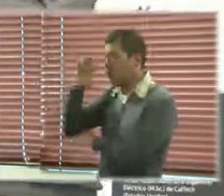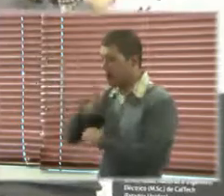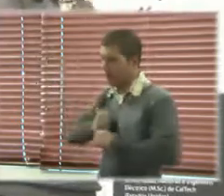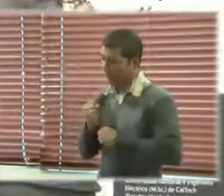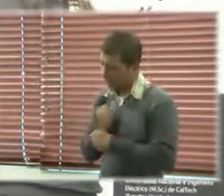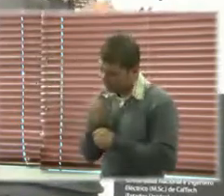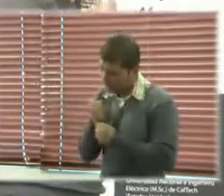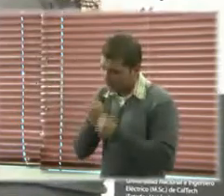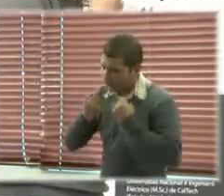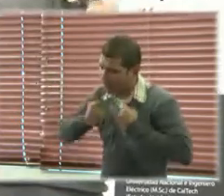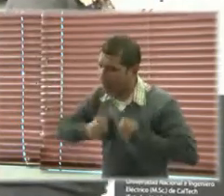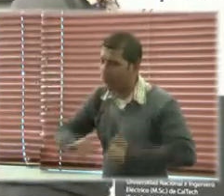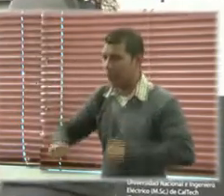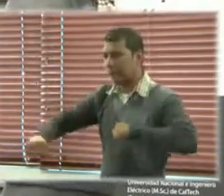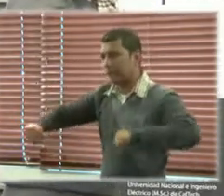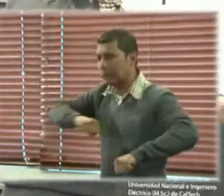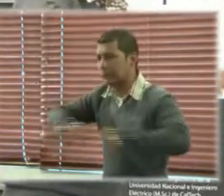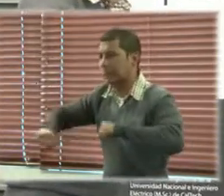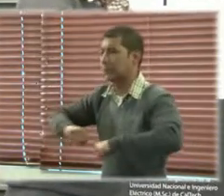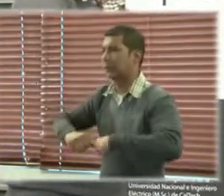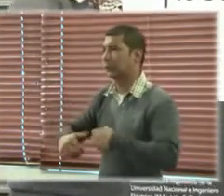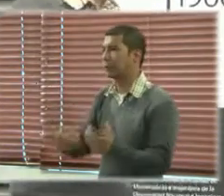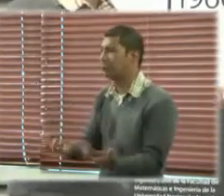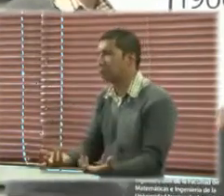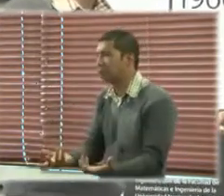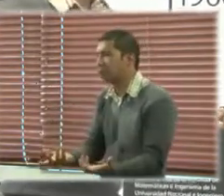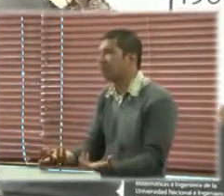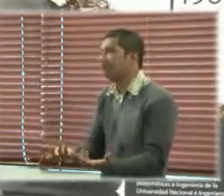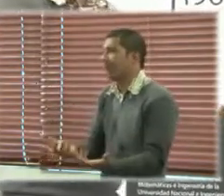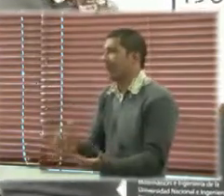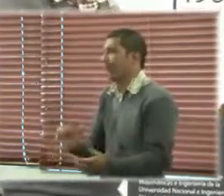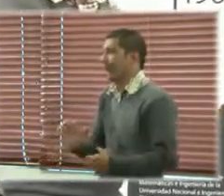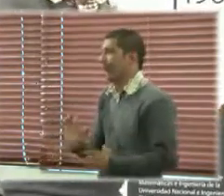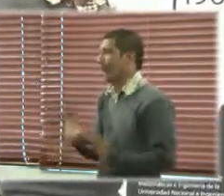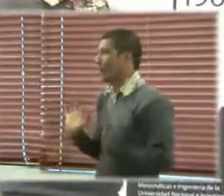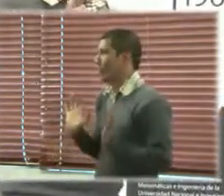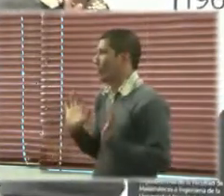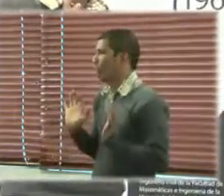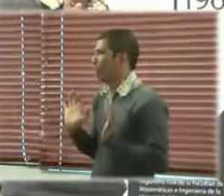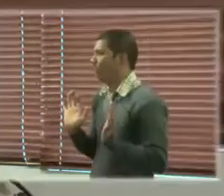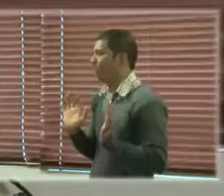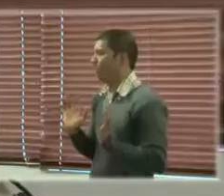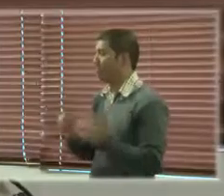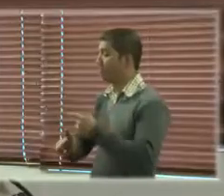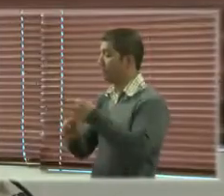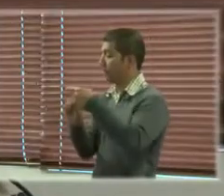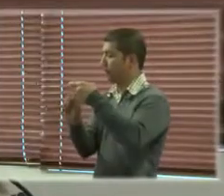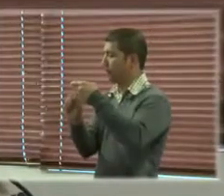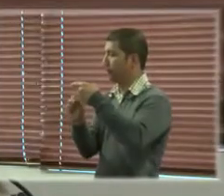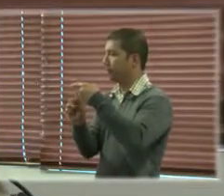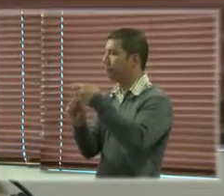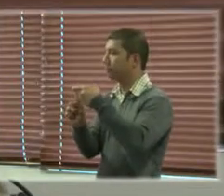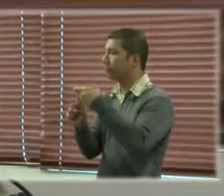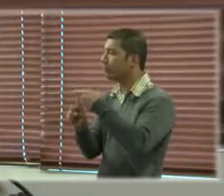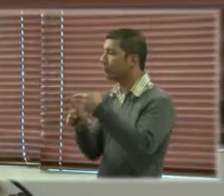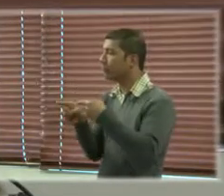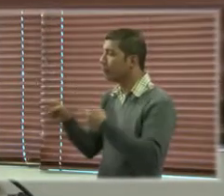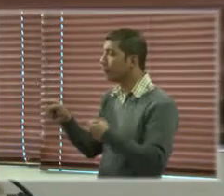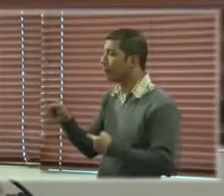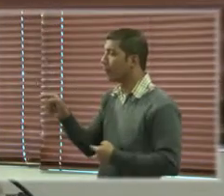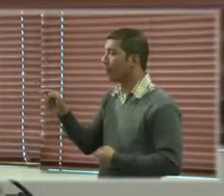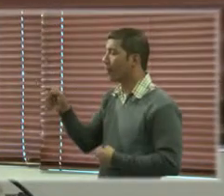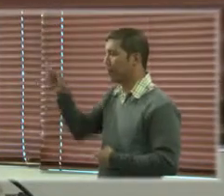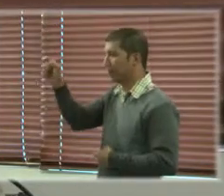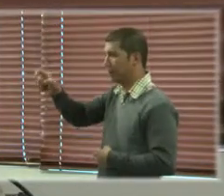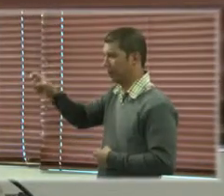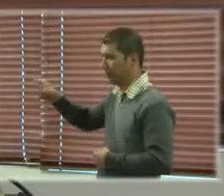por cuestionar primero la autorización que tenían los